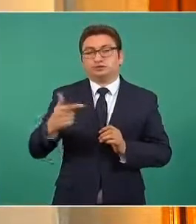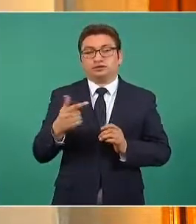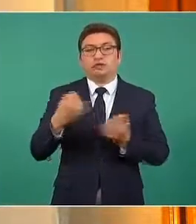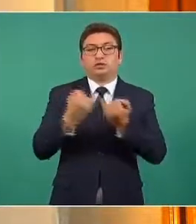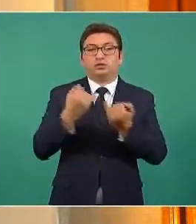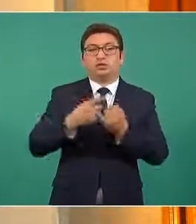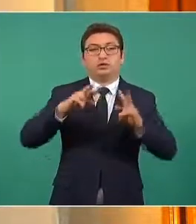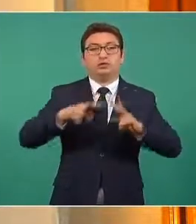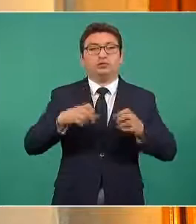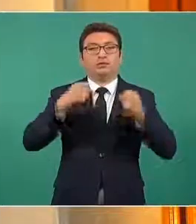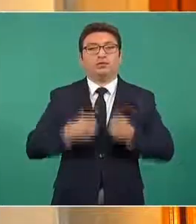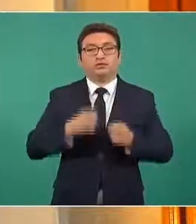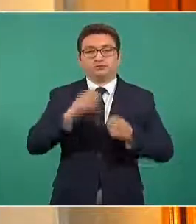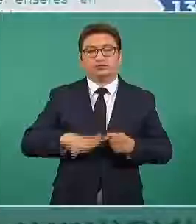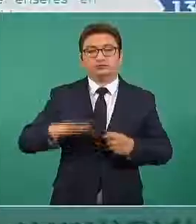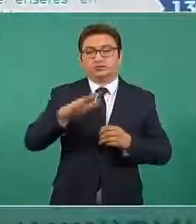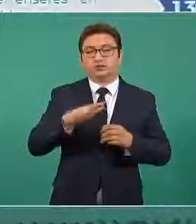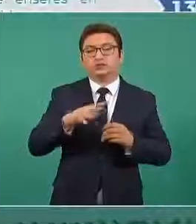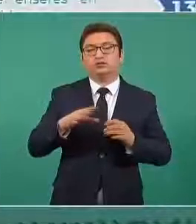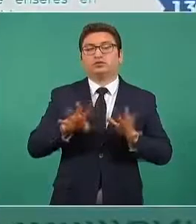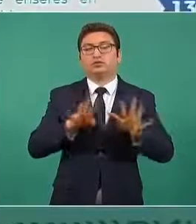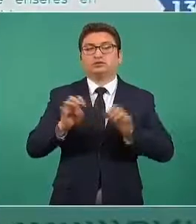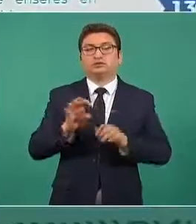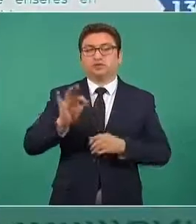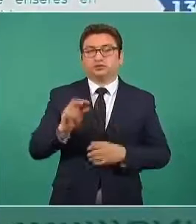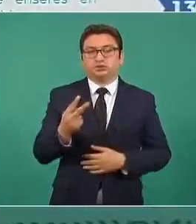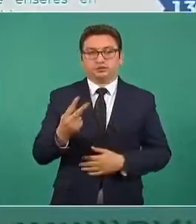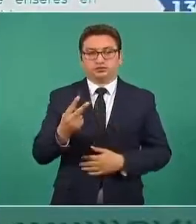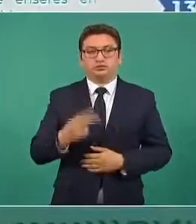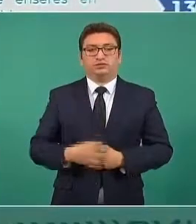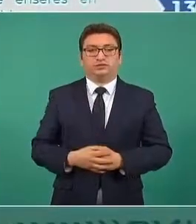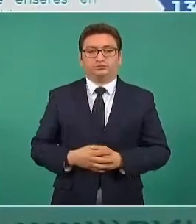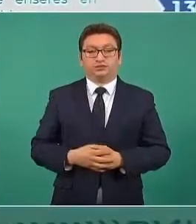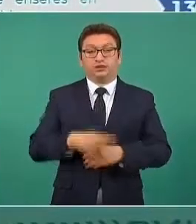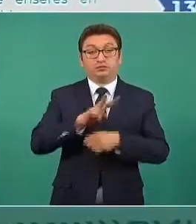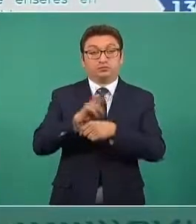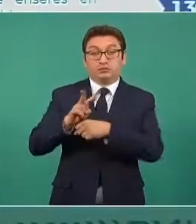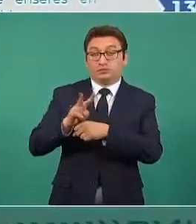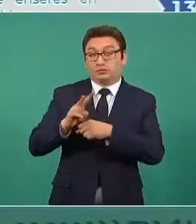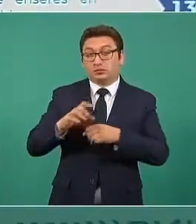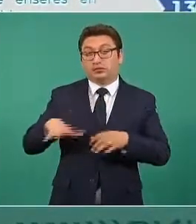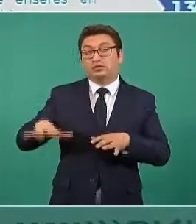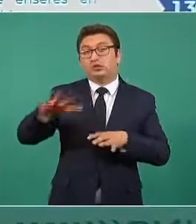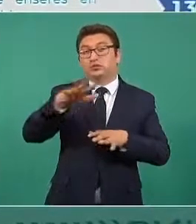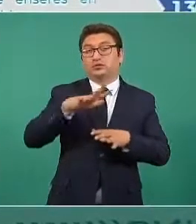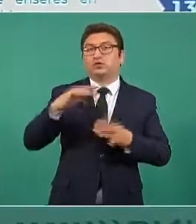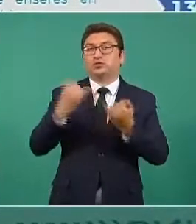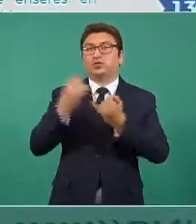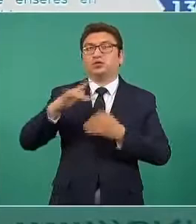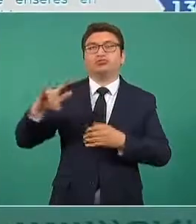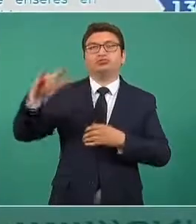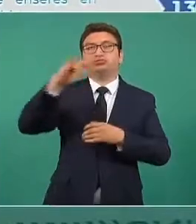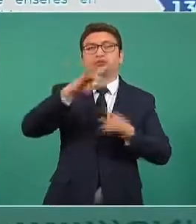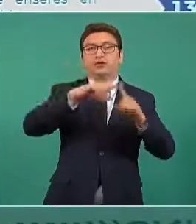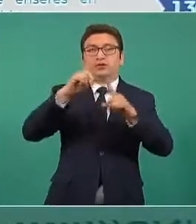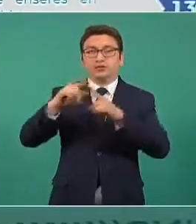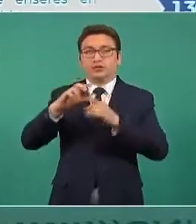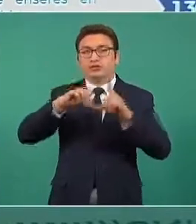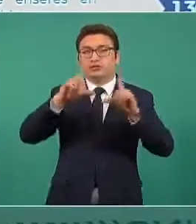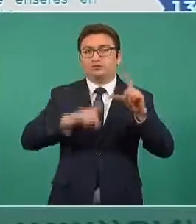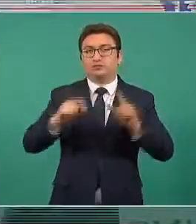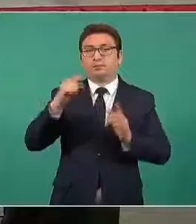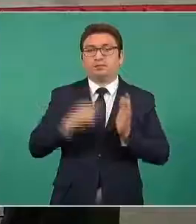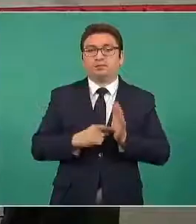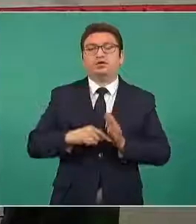fortalecimiento de aduanas 942 y vigilancia del territorio y espacio aéreo nacional 1 mil 88.